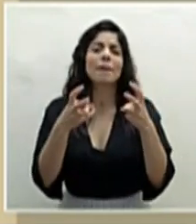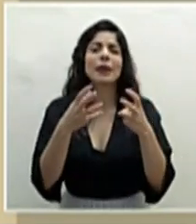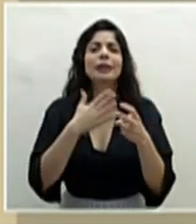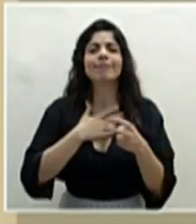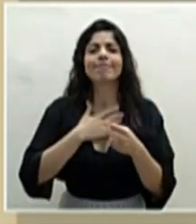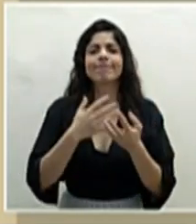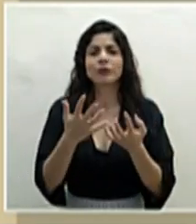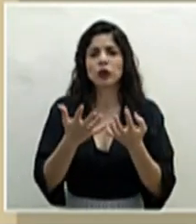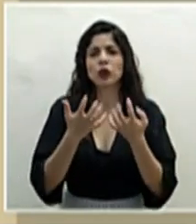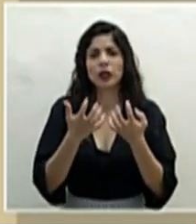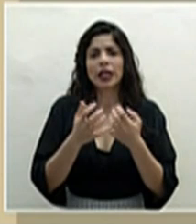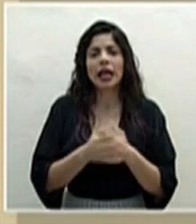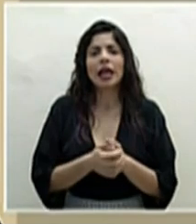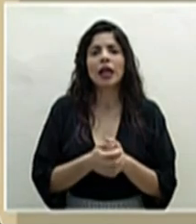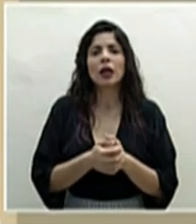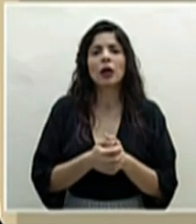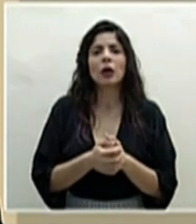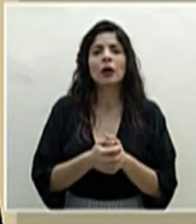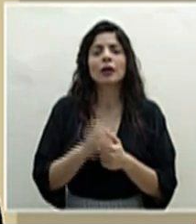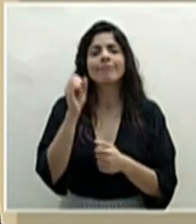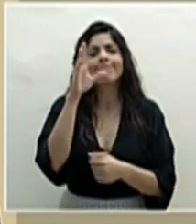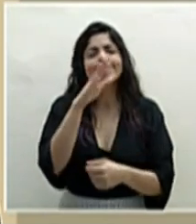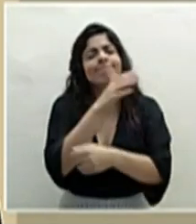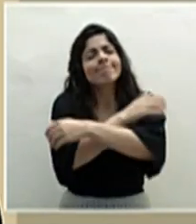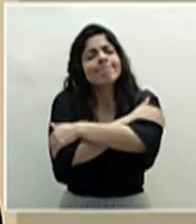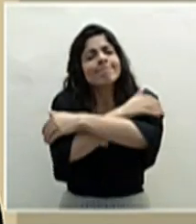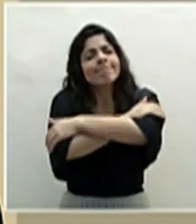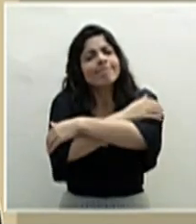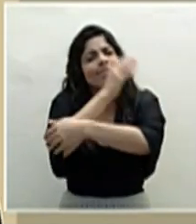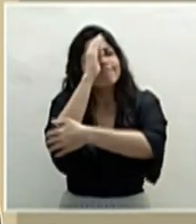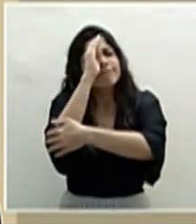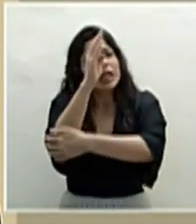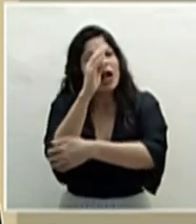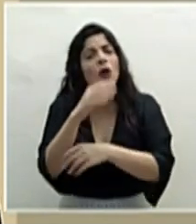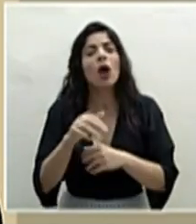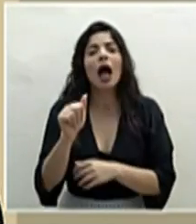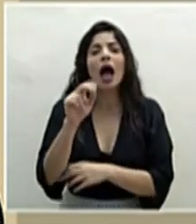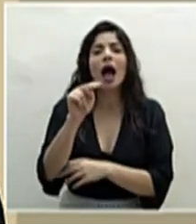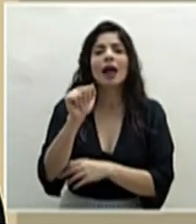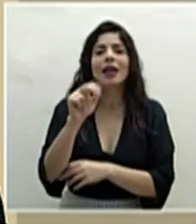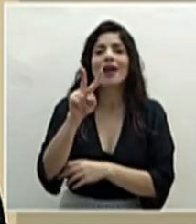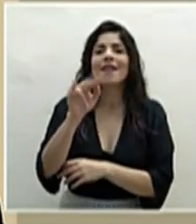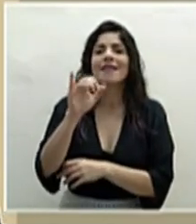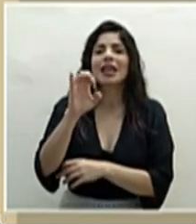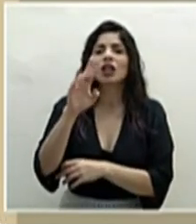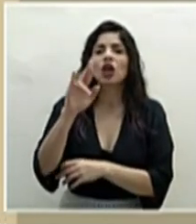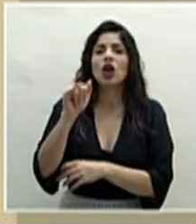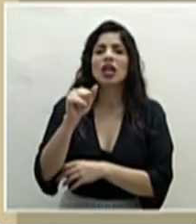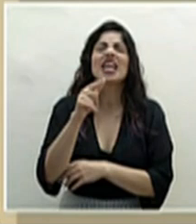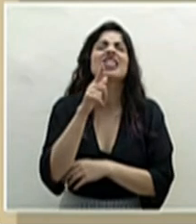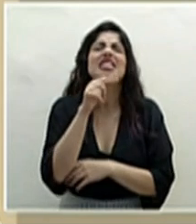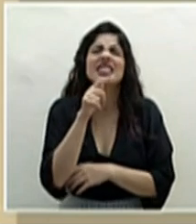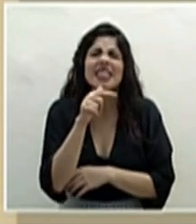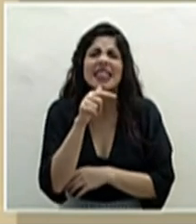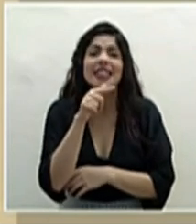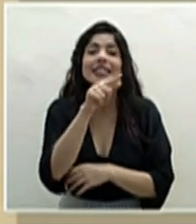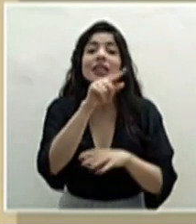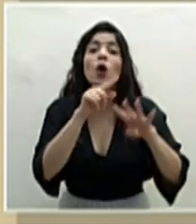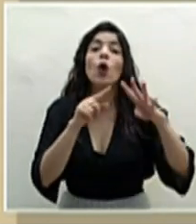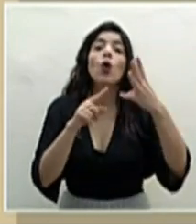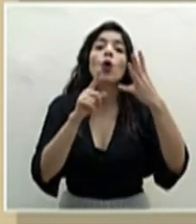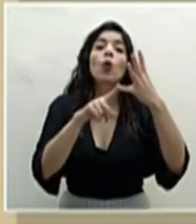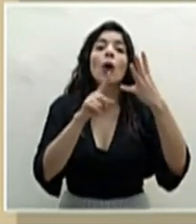enviar un caluroso saludo a Ana Victoria. Ella es la cuarta